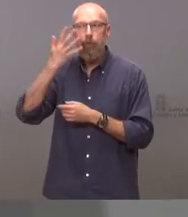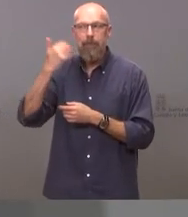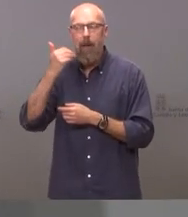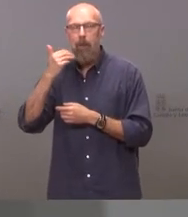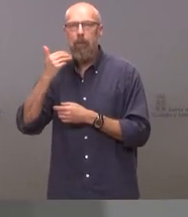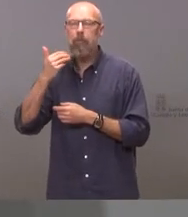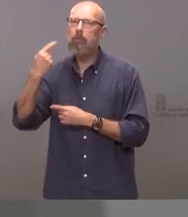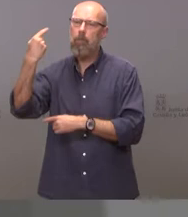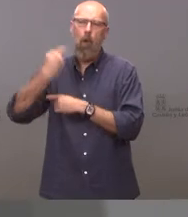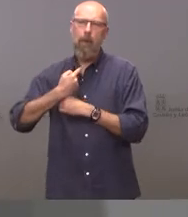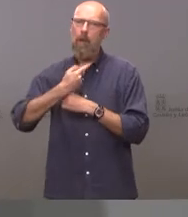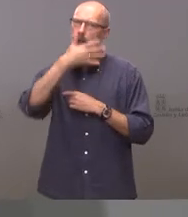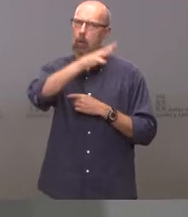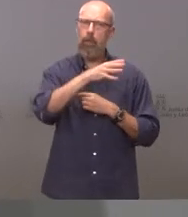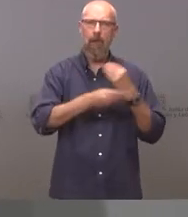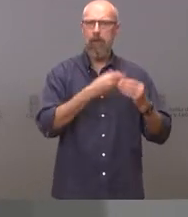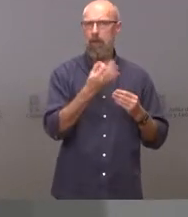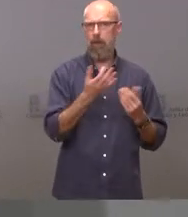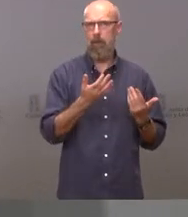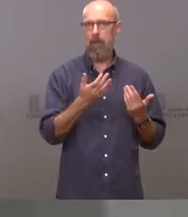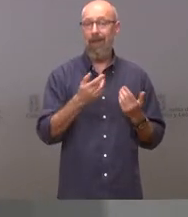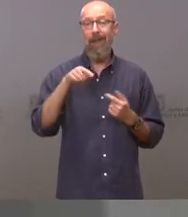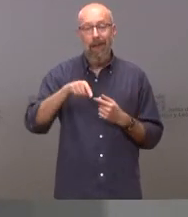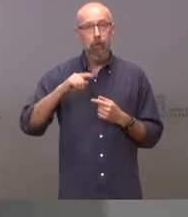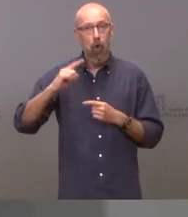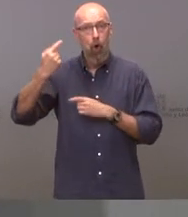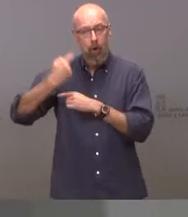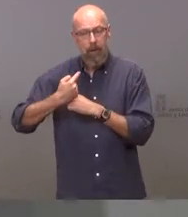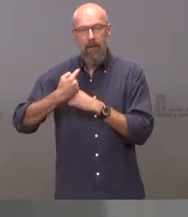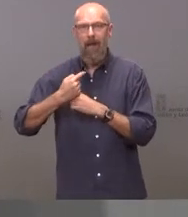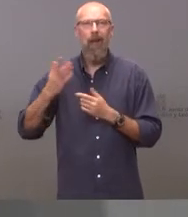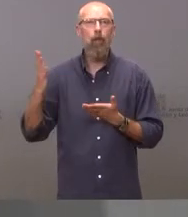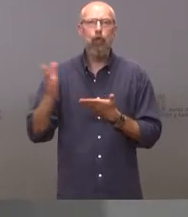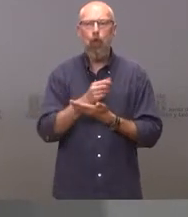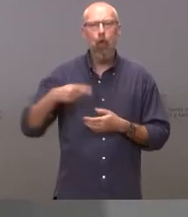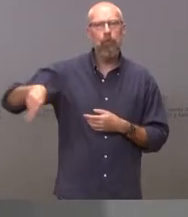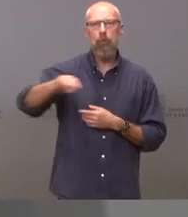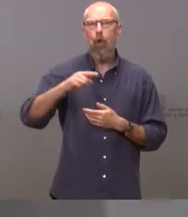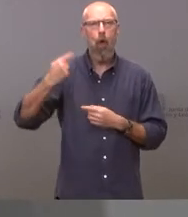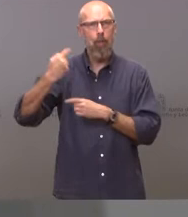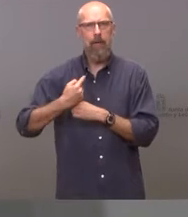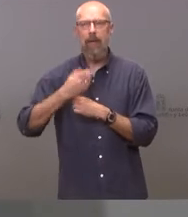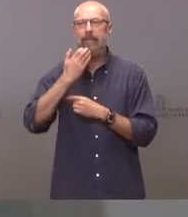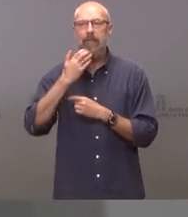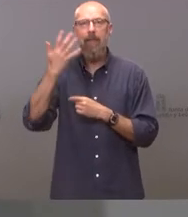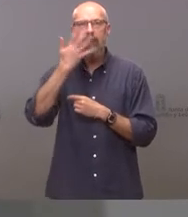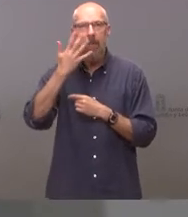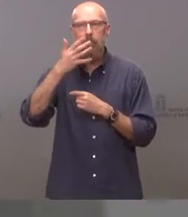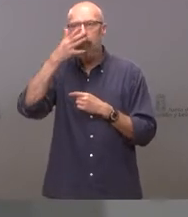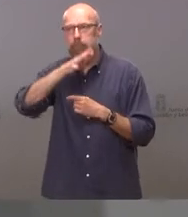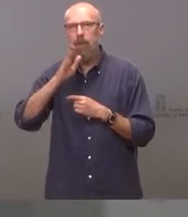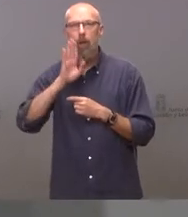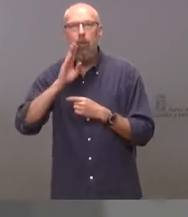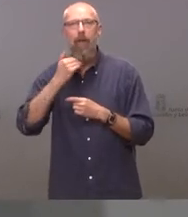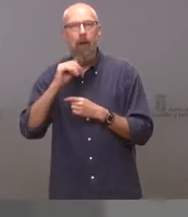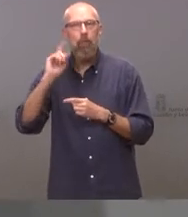y esta obligación es exigible a todos a todos y muy especialmente insisto porque